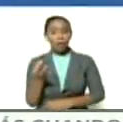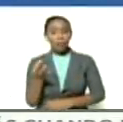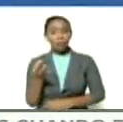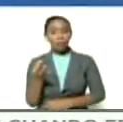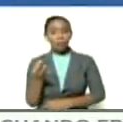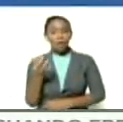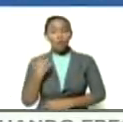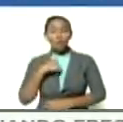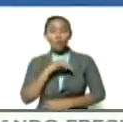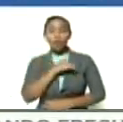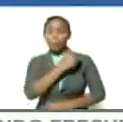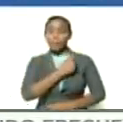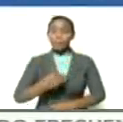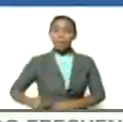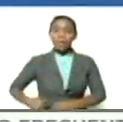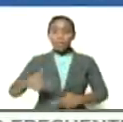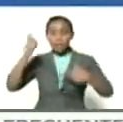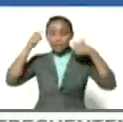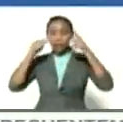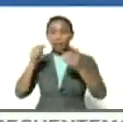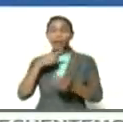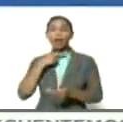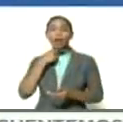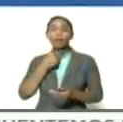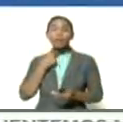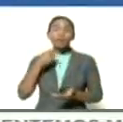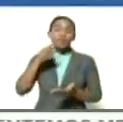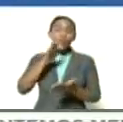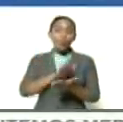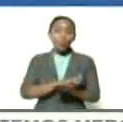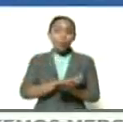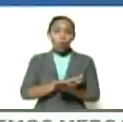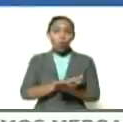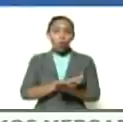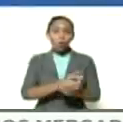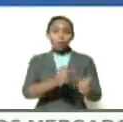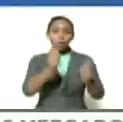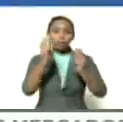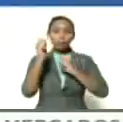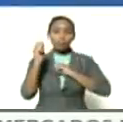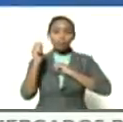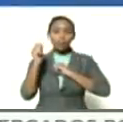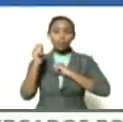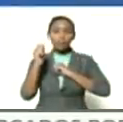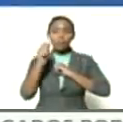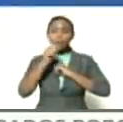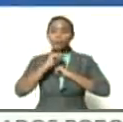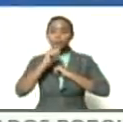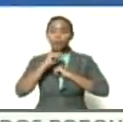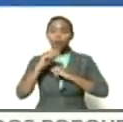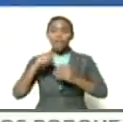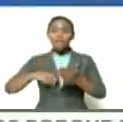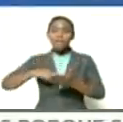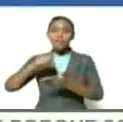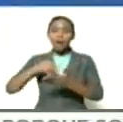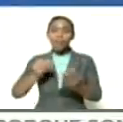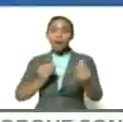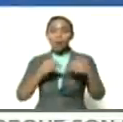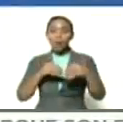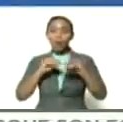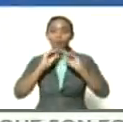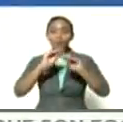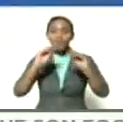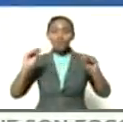nuestro comandante Chávez partió para el otro mundo y lo primero que hice fue firmar un decreto convocando